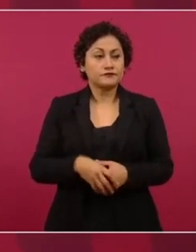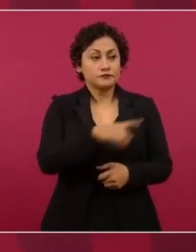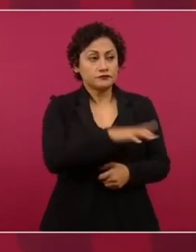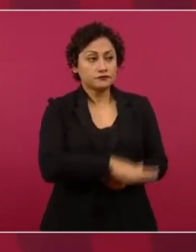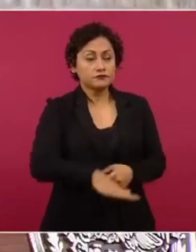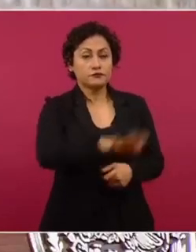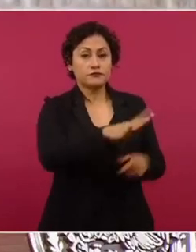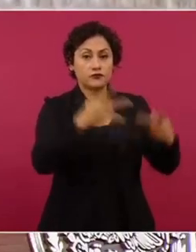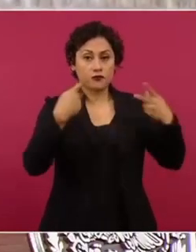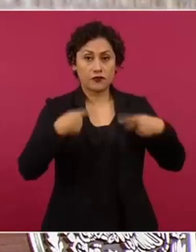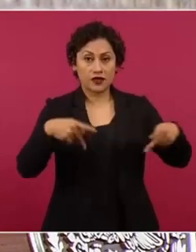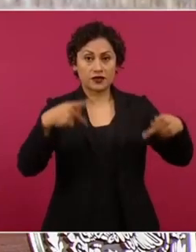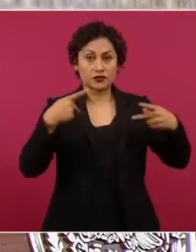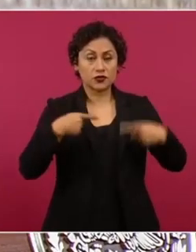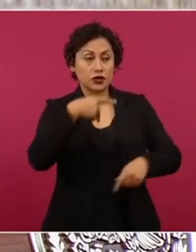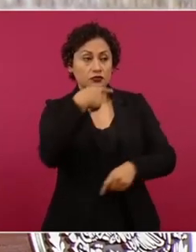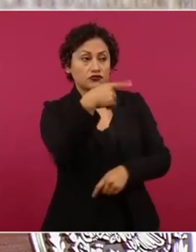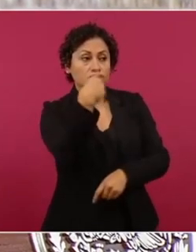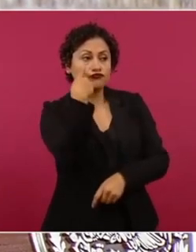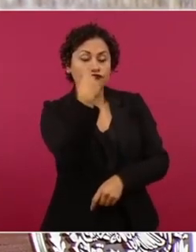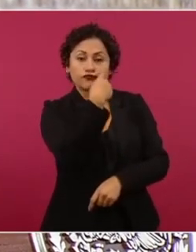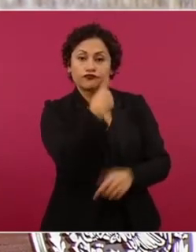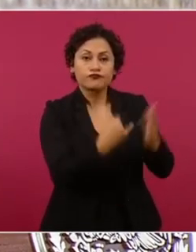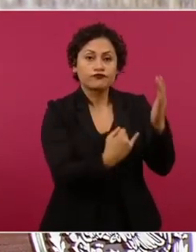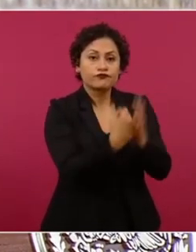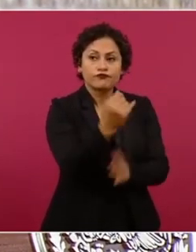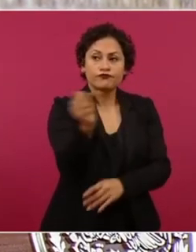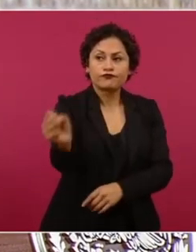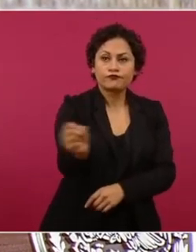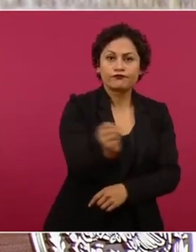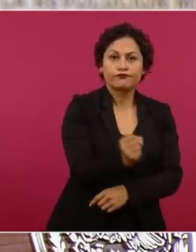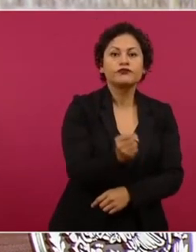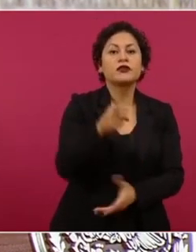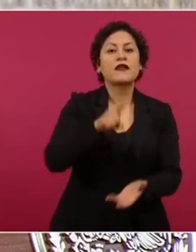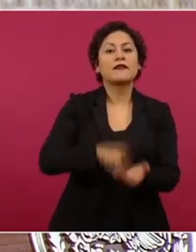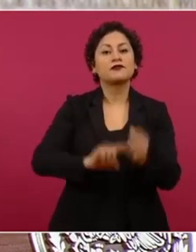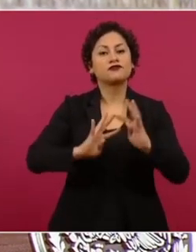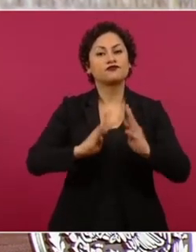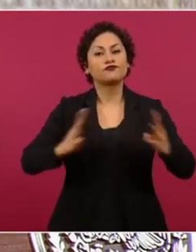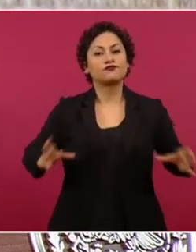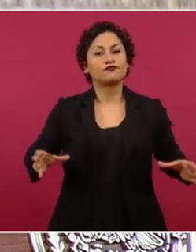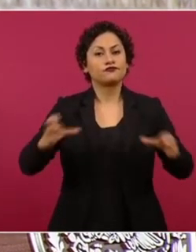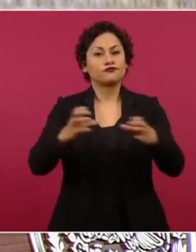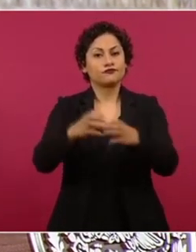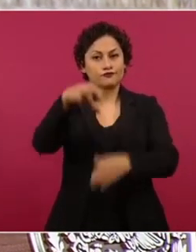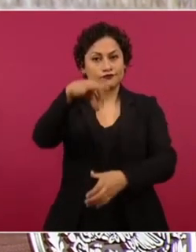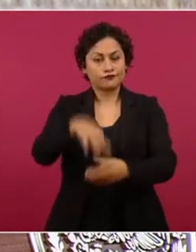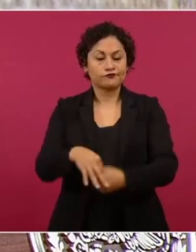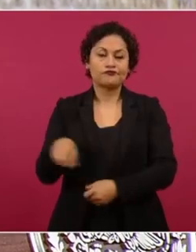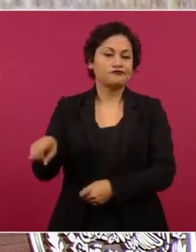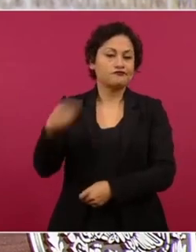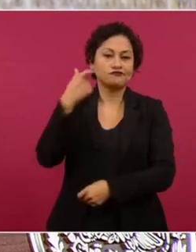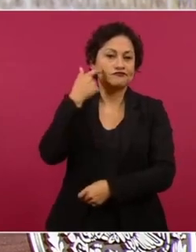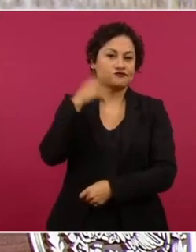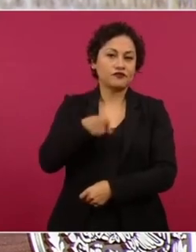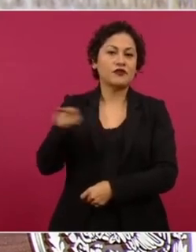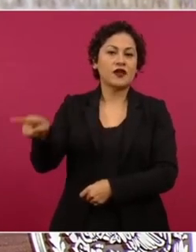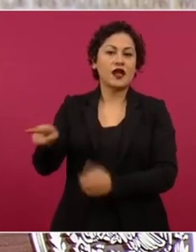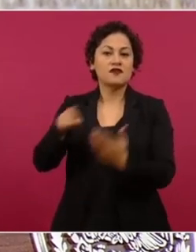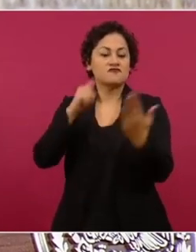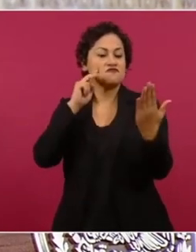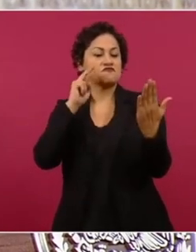a los consejeros. Eso fue lo que rechazaron.